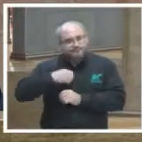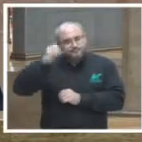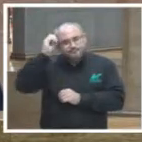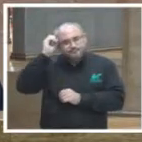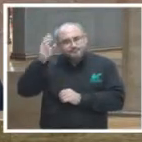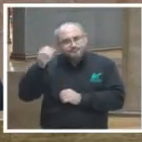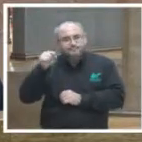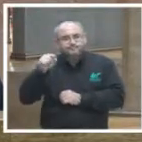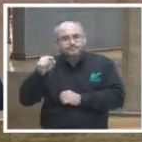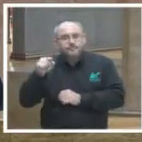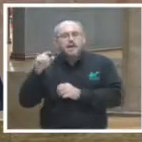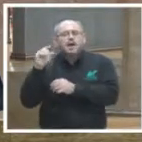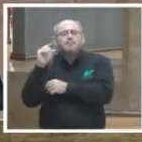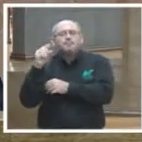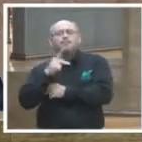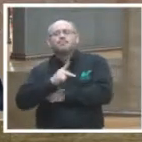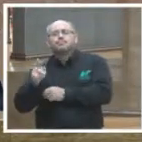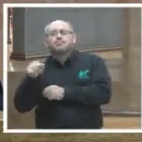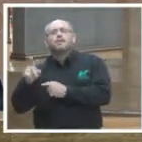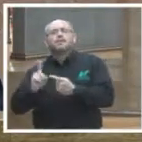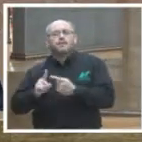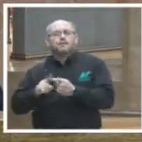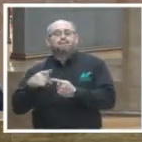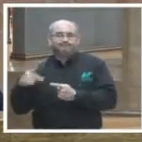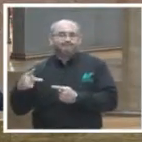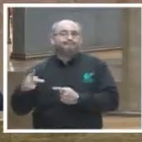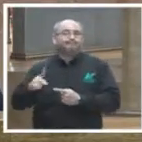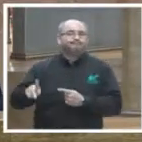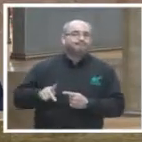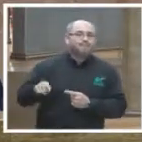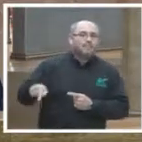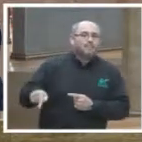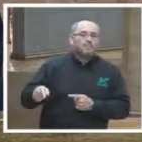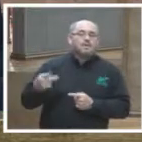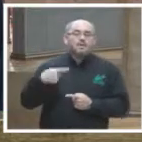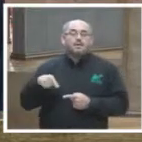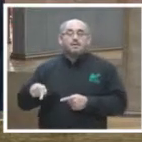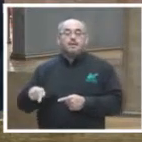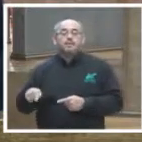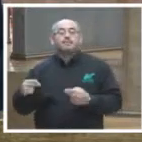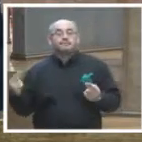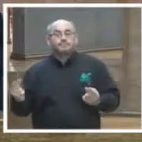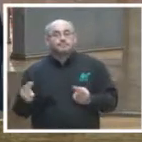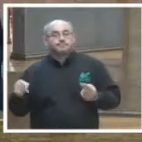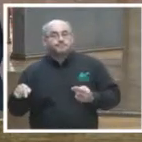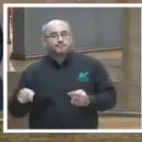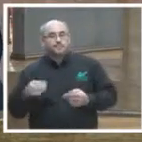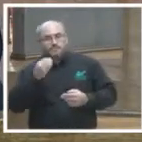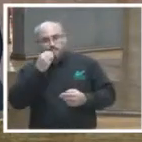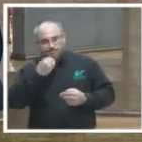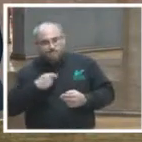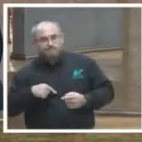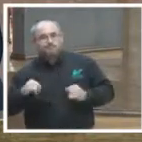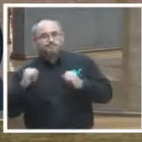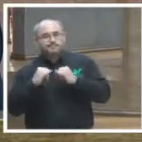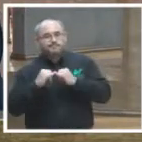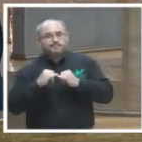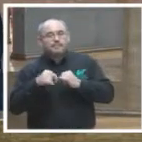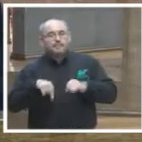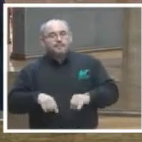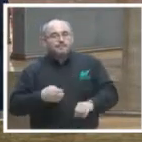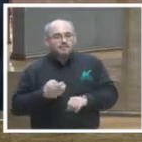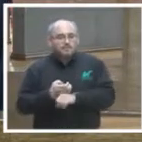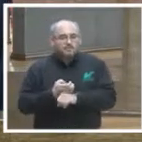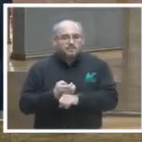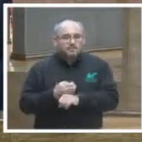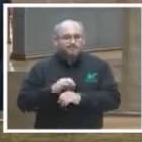público es el pueblo, sus ciudadanos, como ente soberano, por ello es necesario que el compromiso de las instituciones del Estado